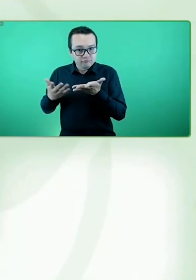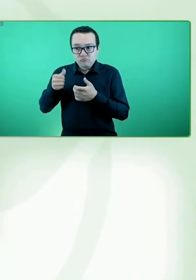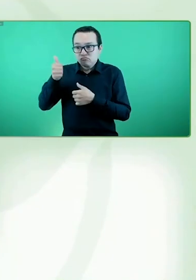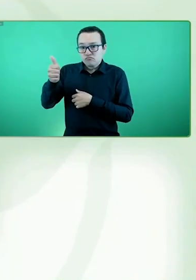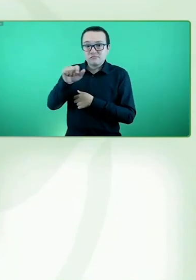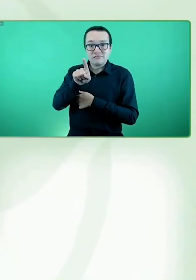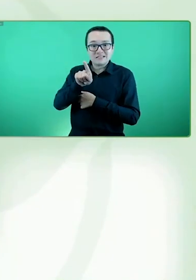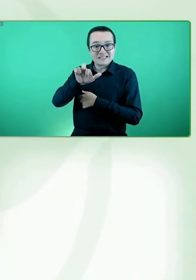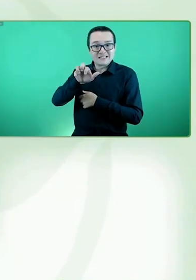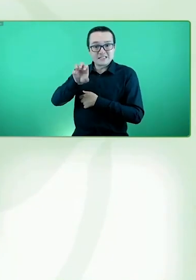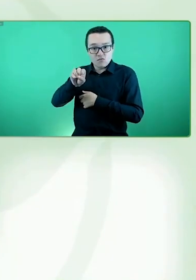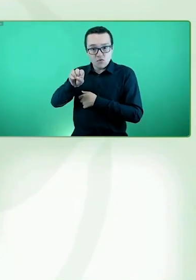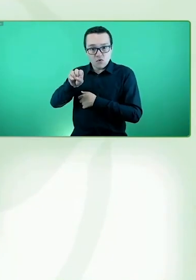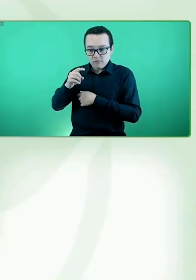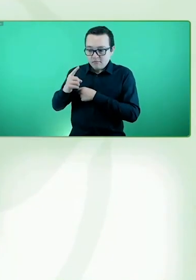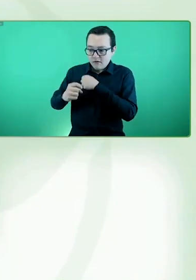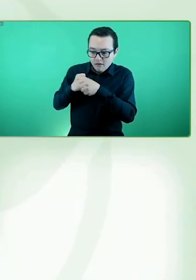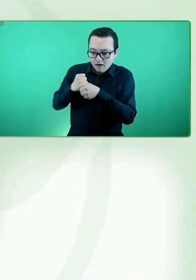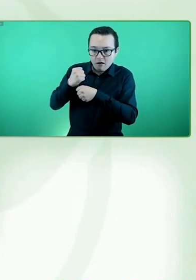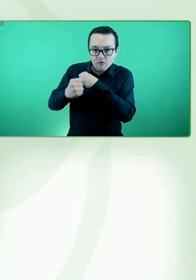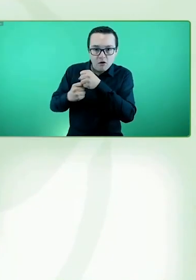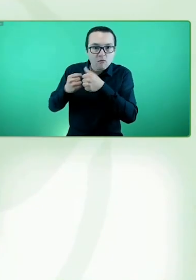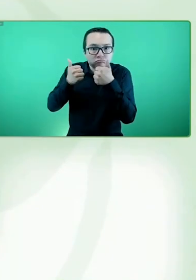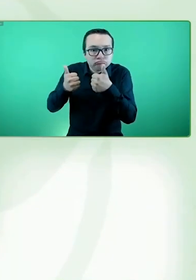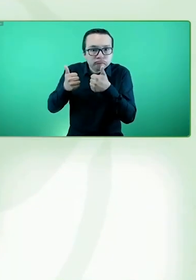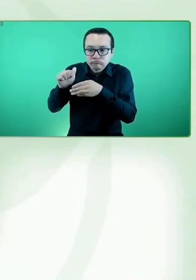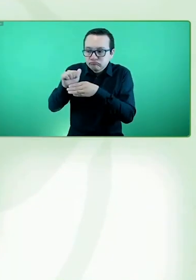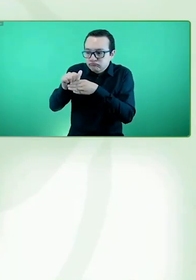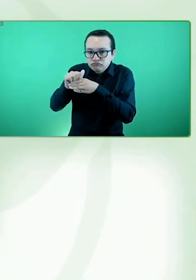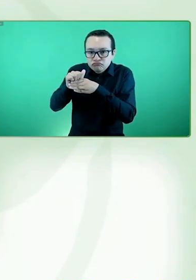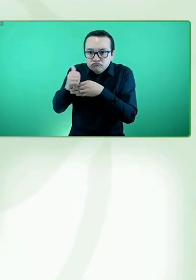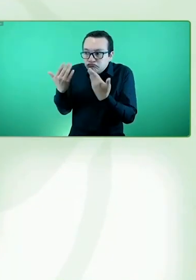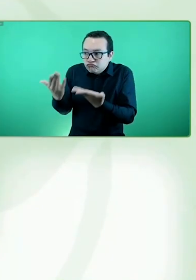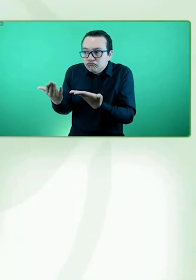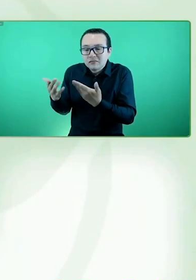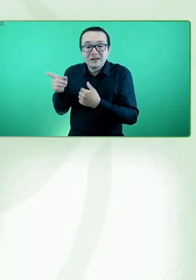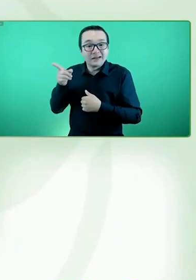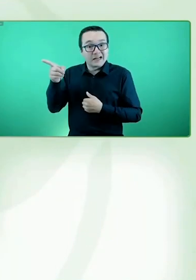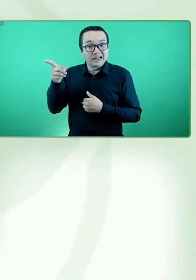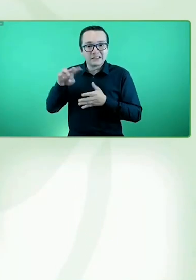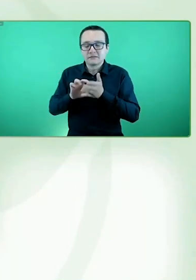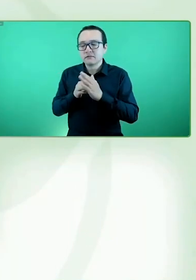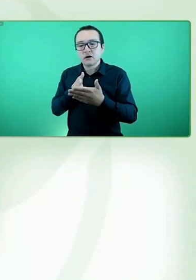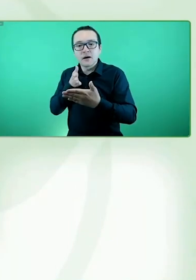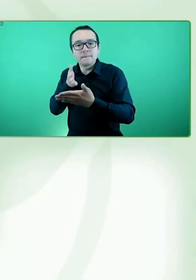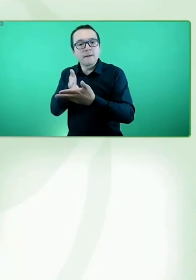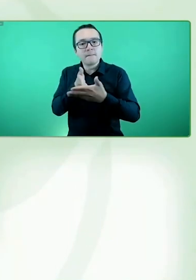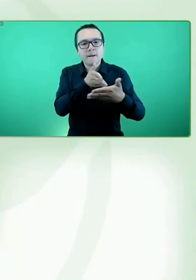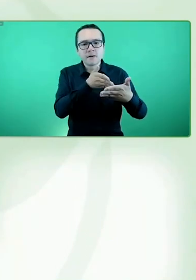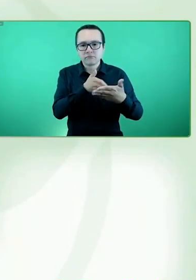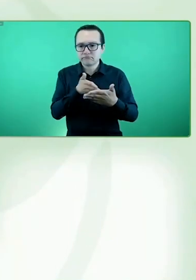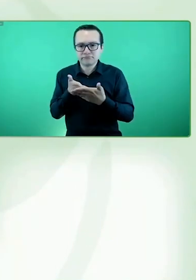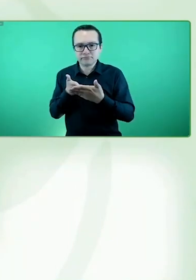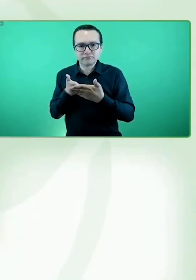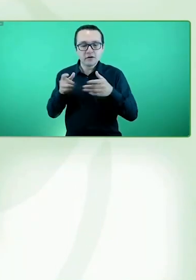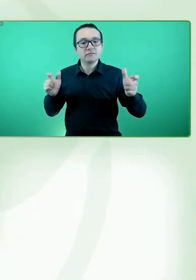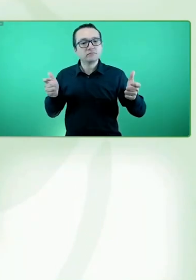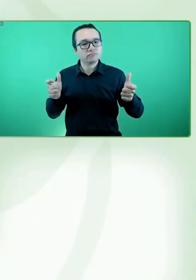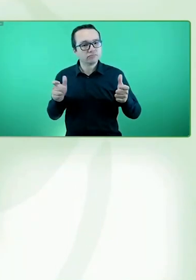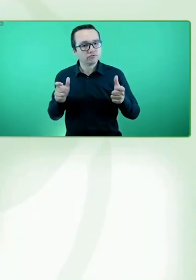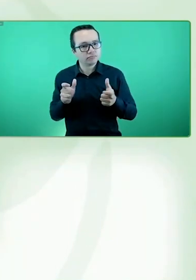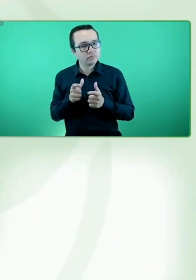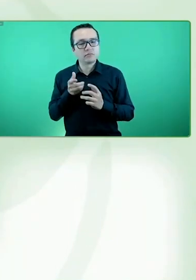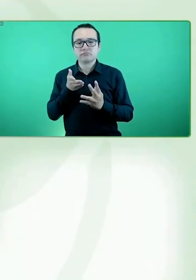han permitido reducir las barreras, y lo importante era, y quizás lo más principal para